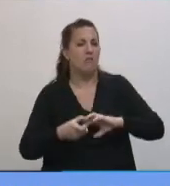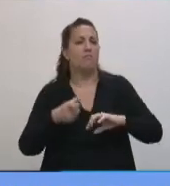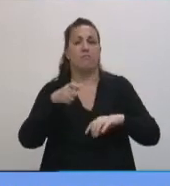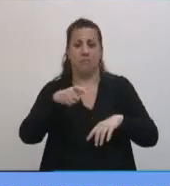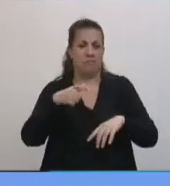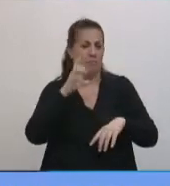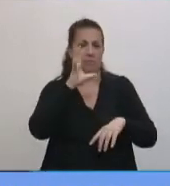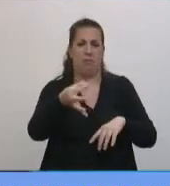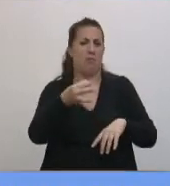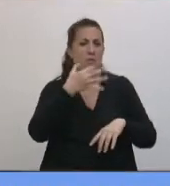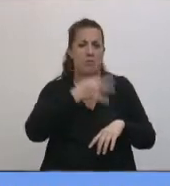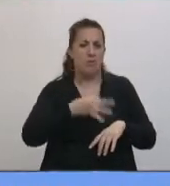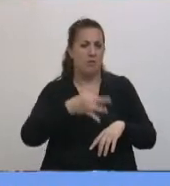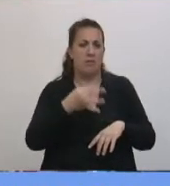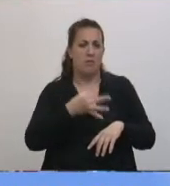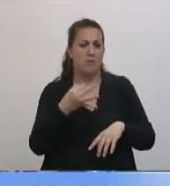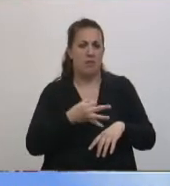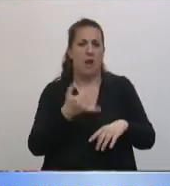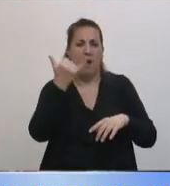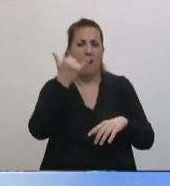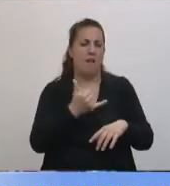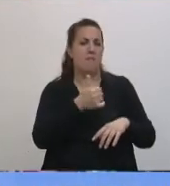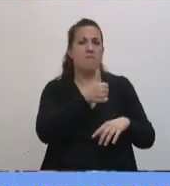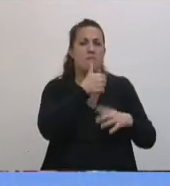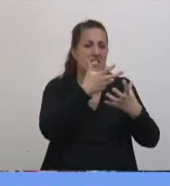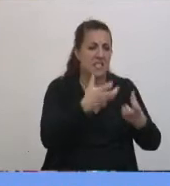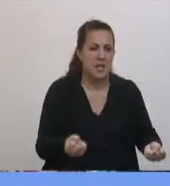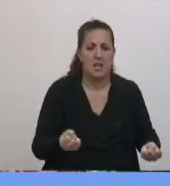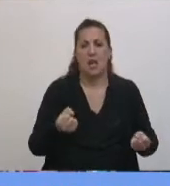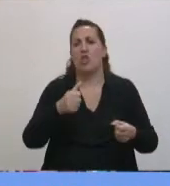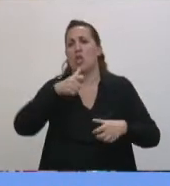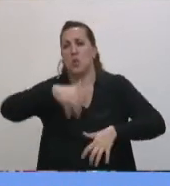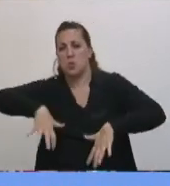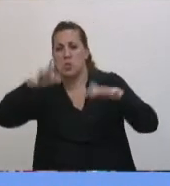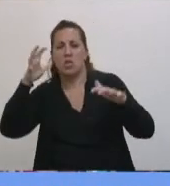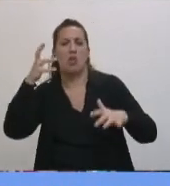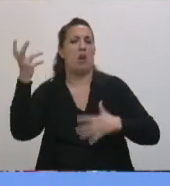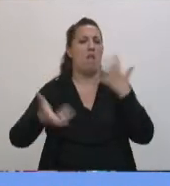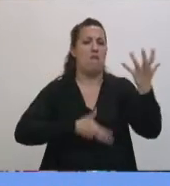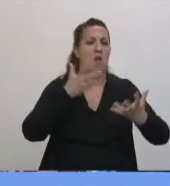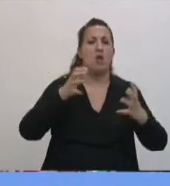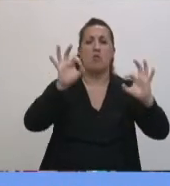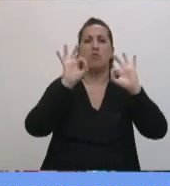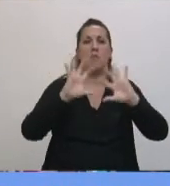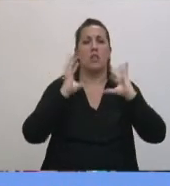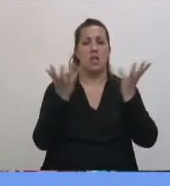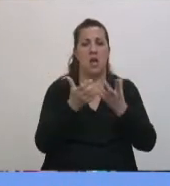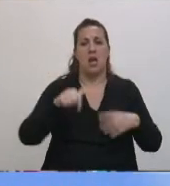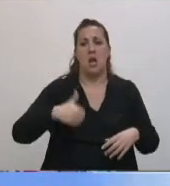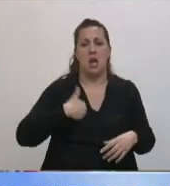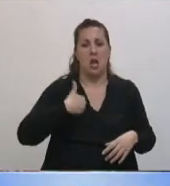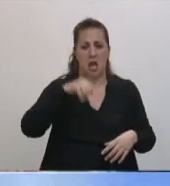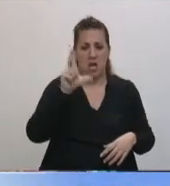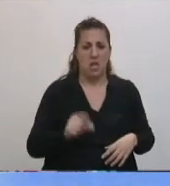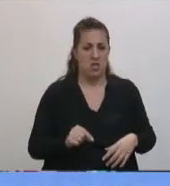más reales. Están golpeando con sequías, con inundaciones, con incendios a todo el planeta y en nuestro país nos han